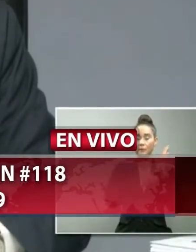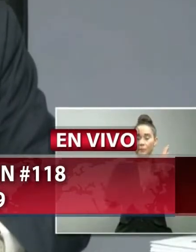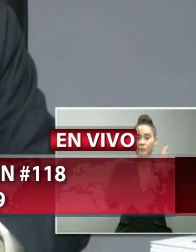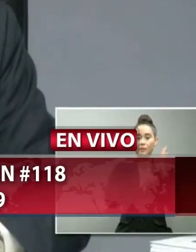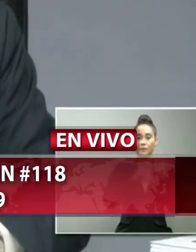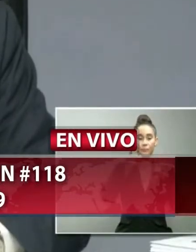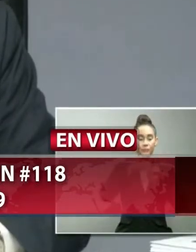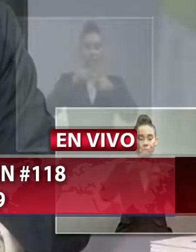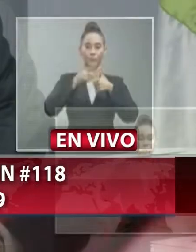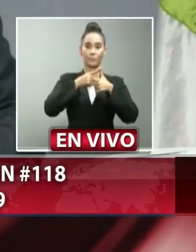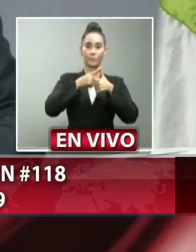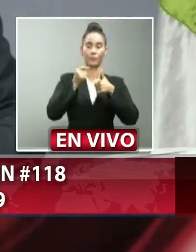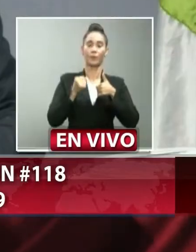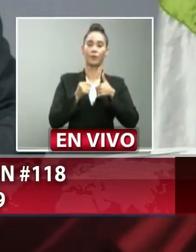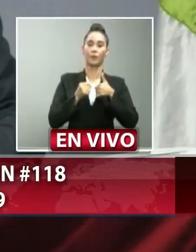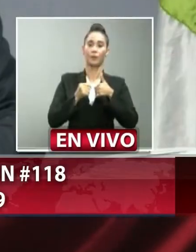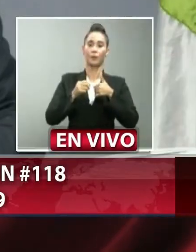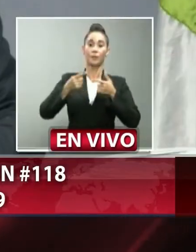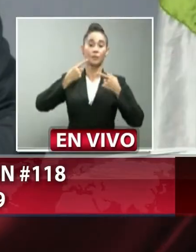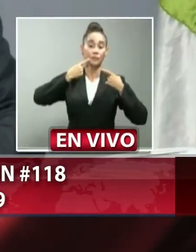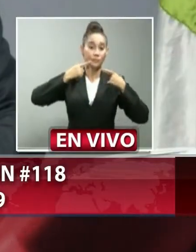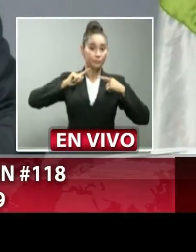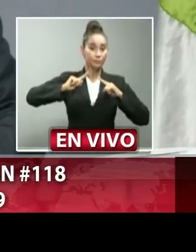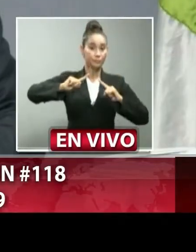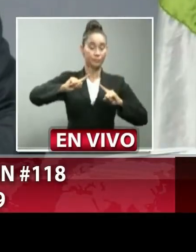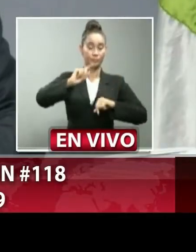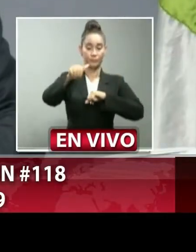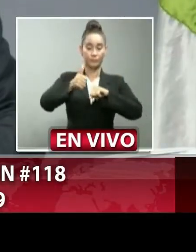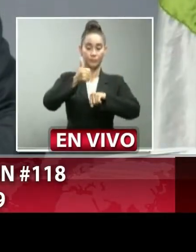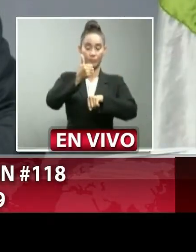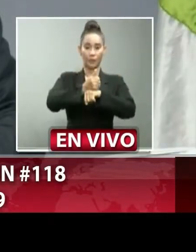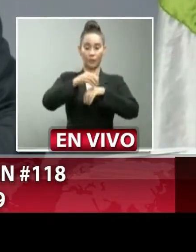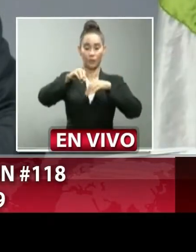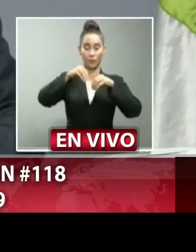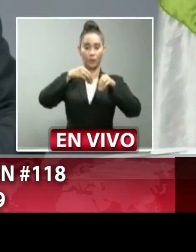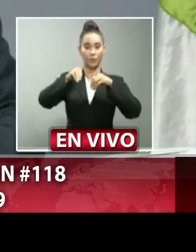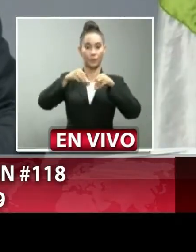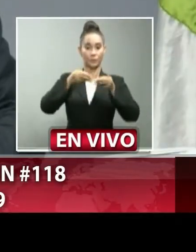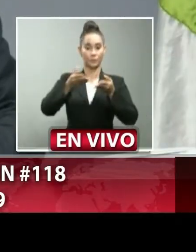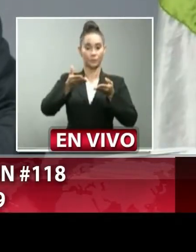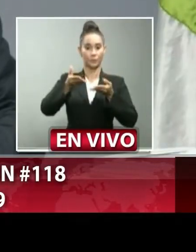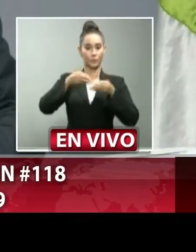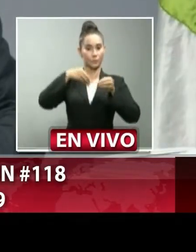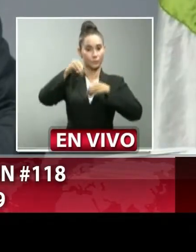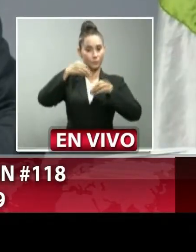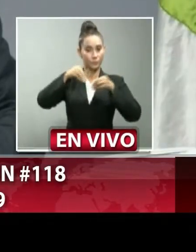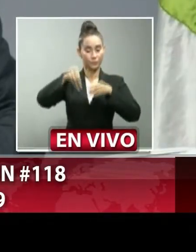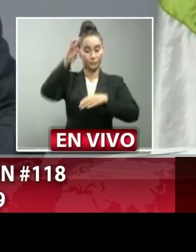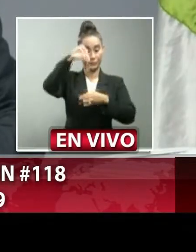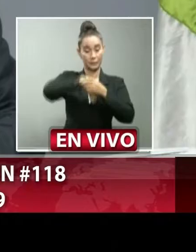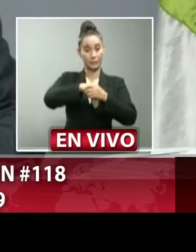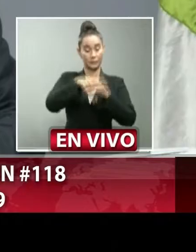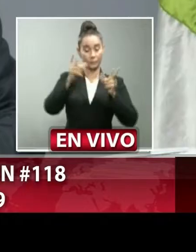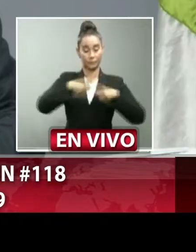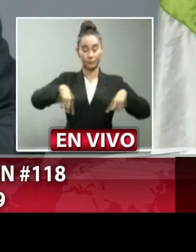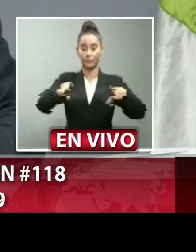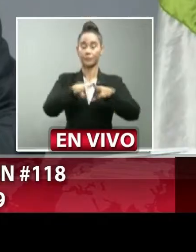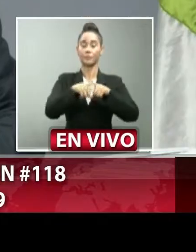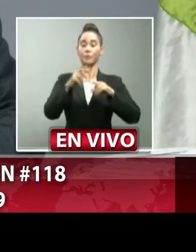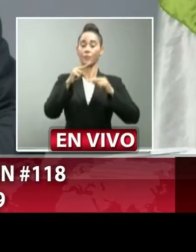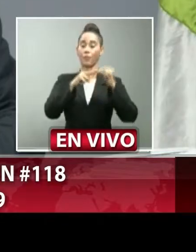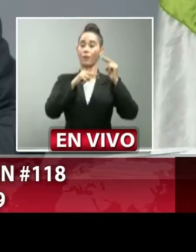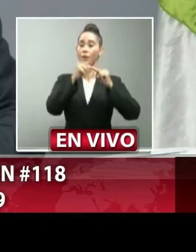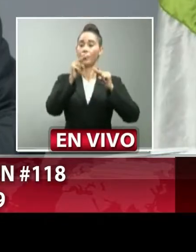Primero, se ordena que los establecimientos comerciales aseguren que dentro de sus instalaciones